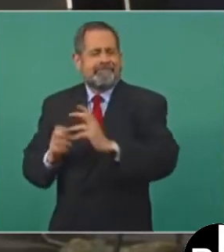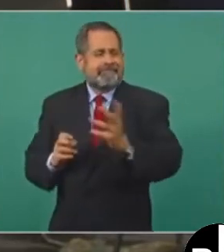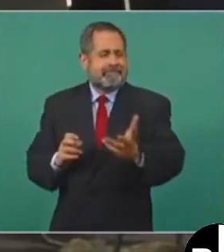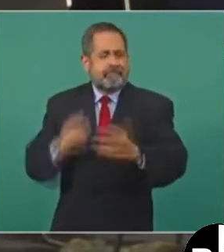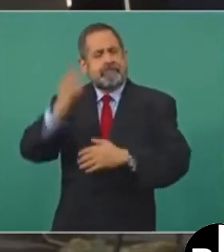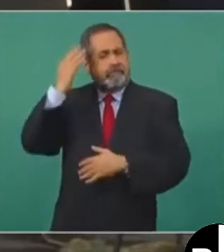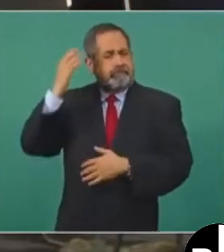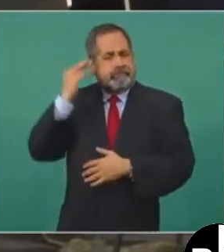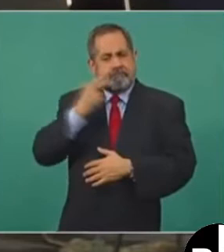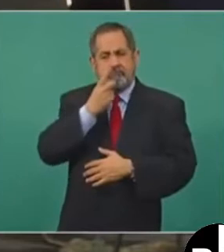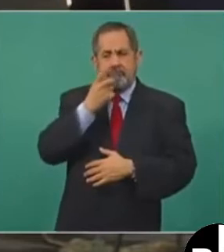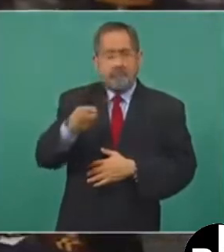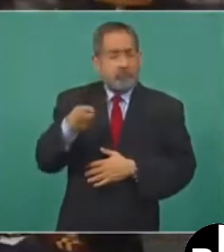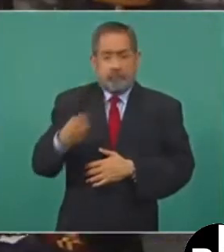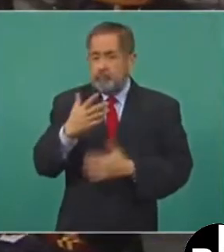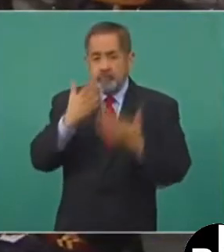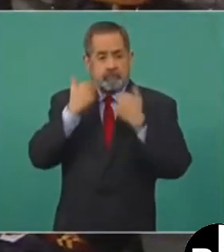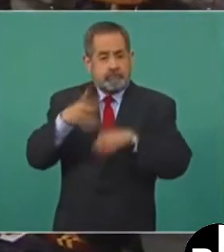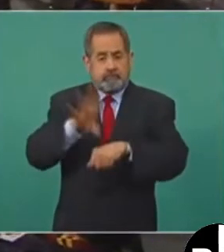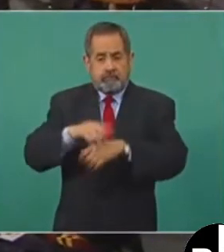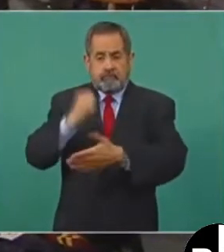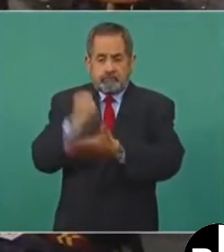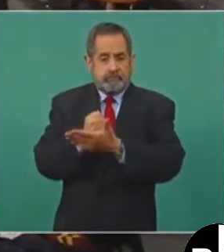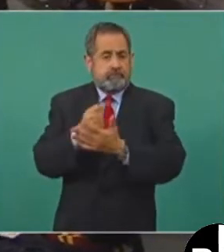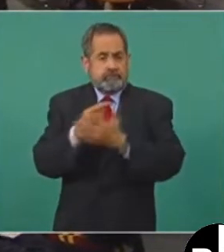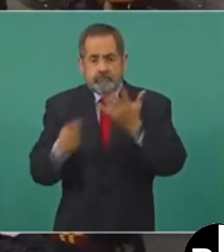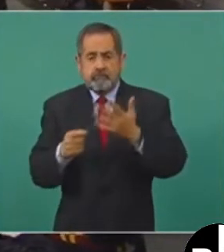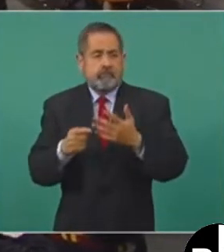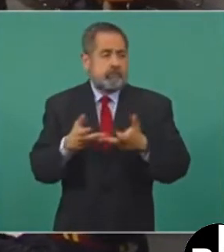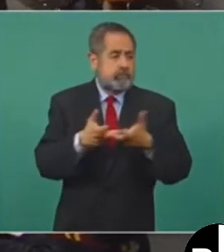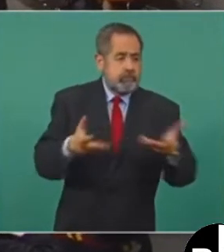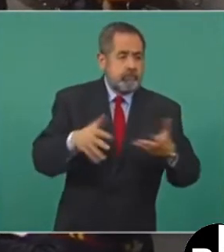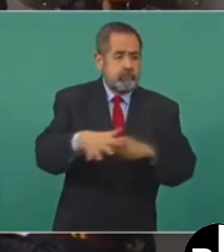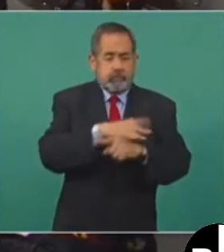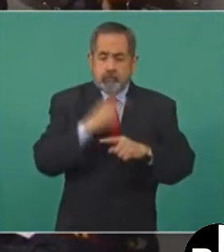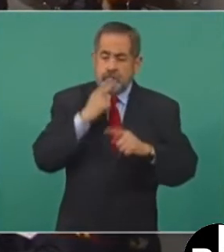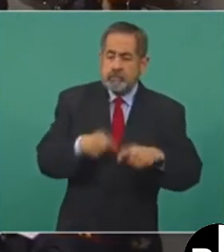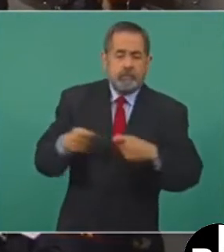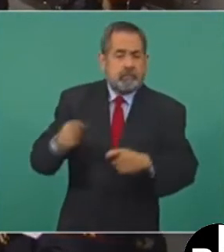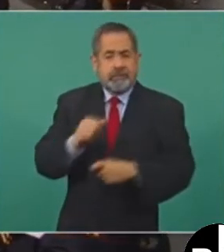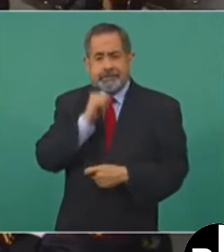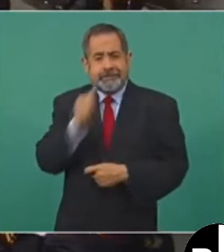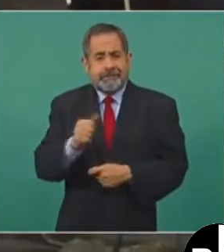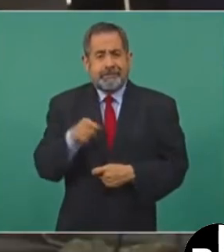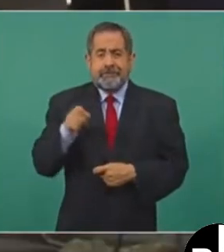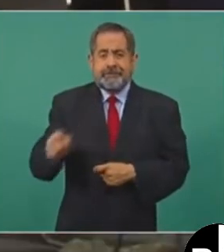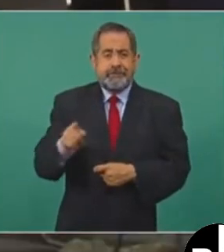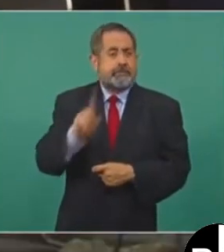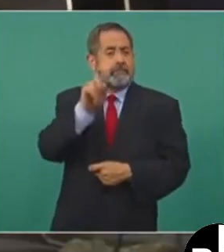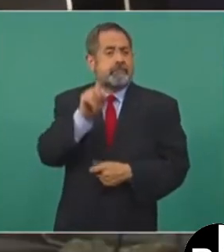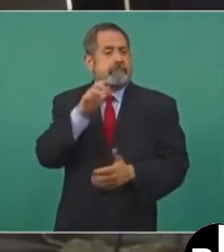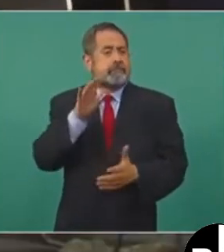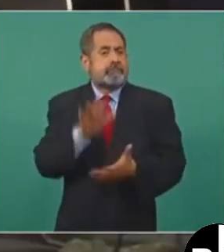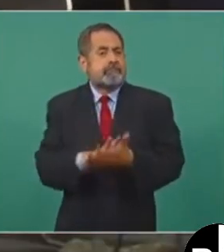momento que estas obras no cuentan con permisos, impactan el medio ambiente, además de que van a saturar el suministro de agua